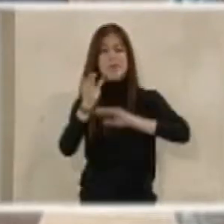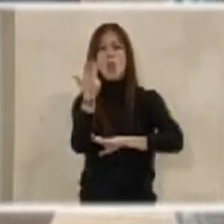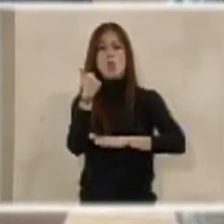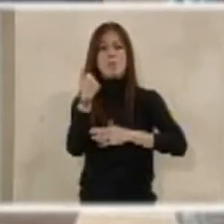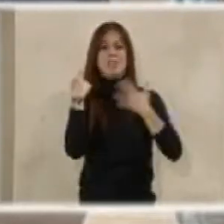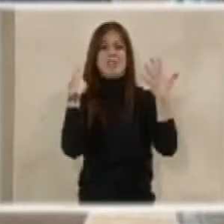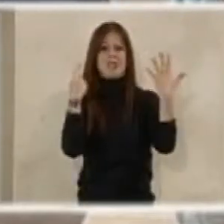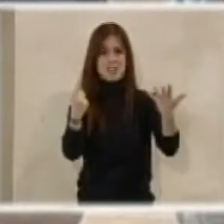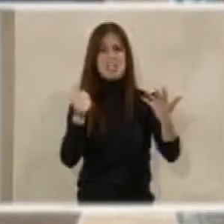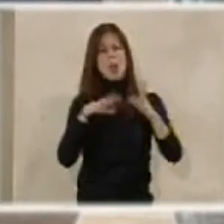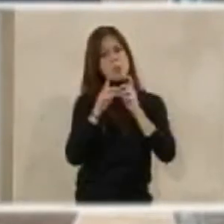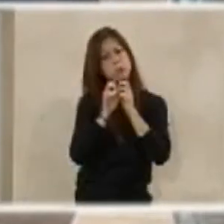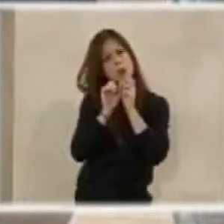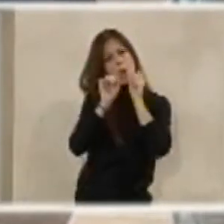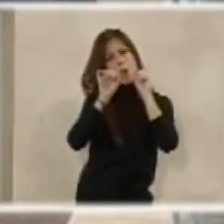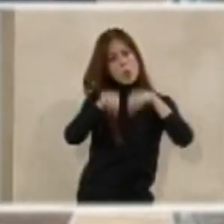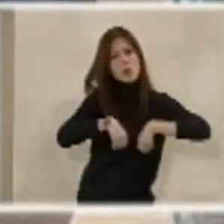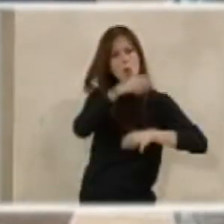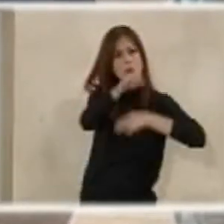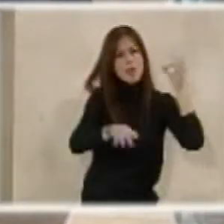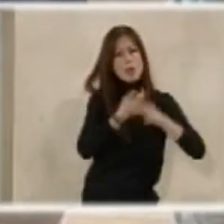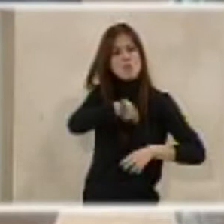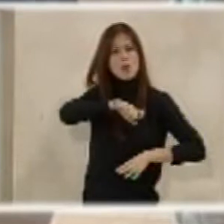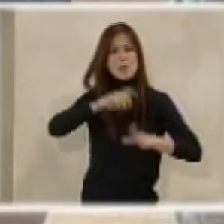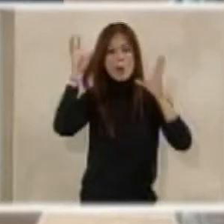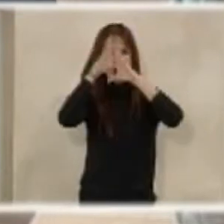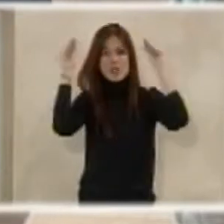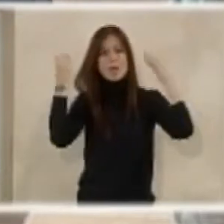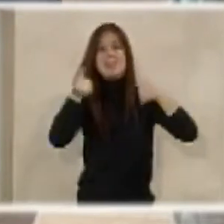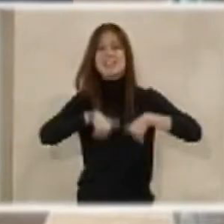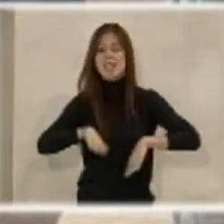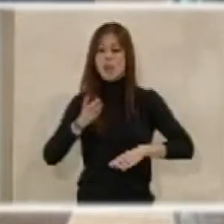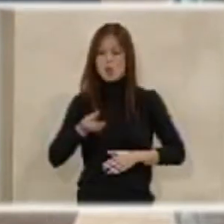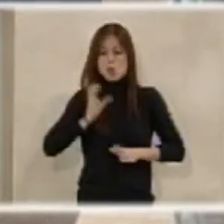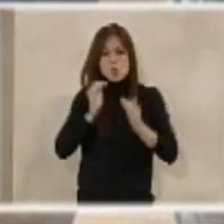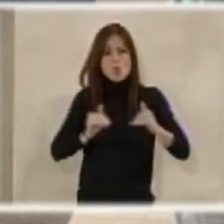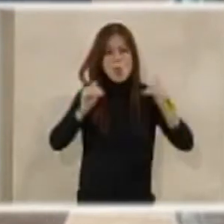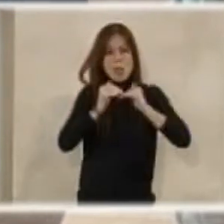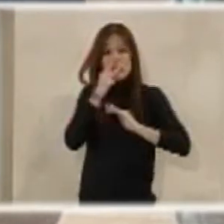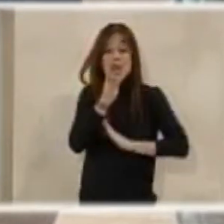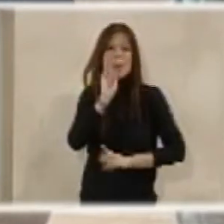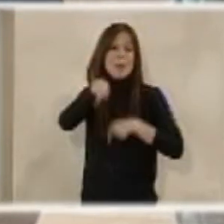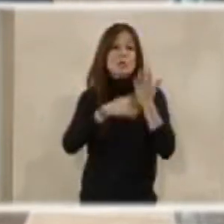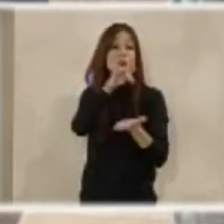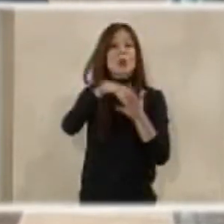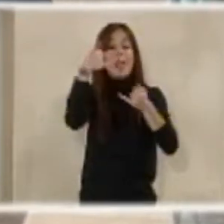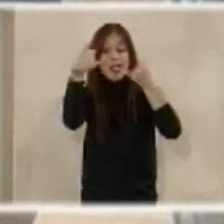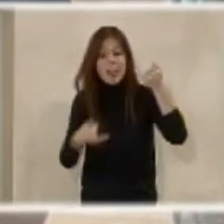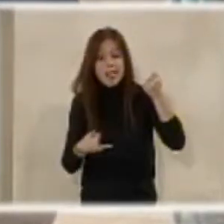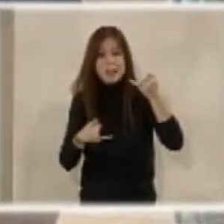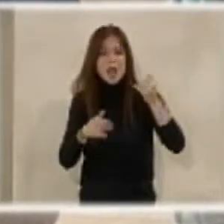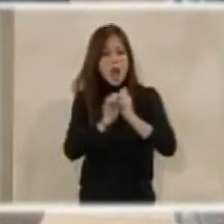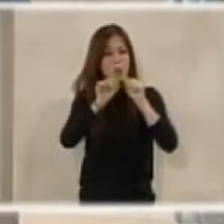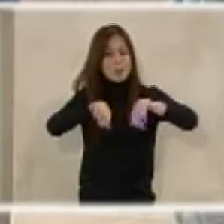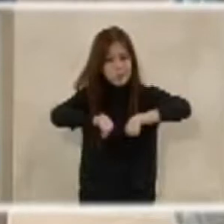organizaciones y con la policía y la guardia civil una equiparación a tres años. Llegó la crisis, se rompió